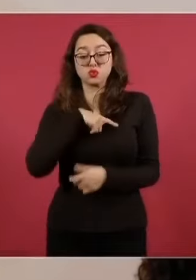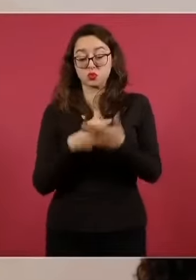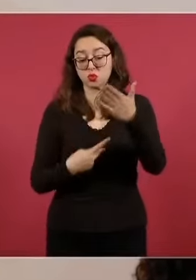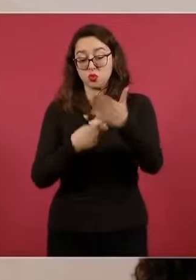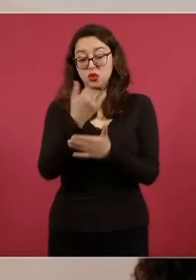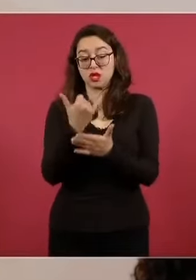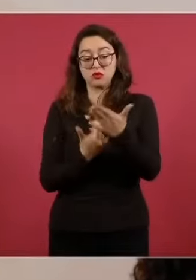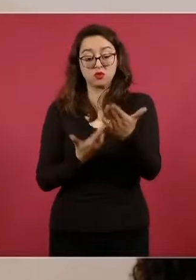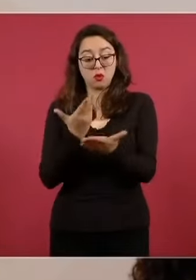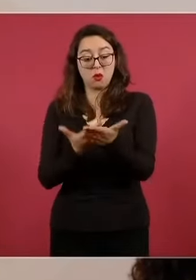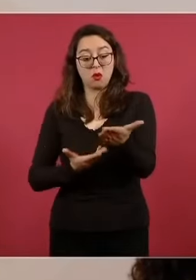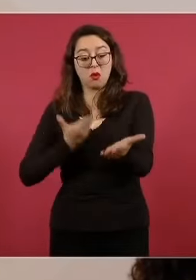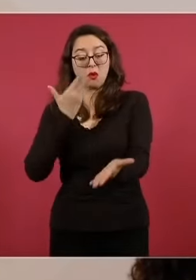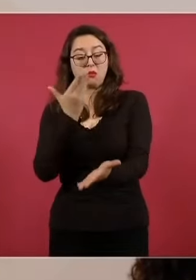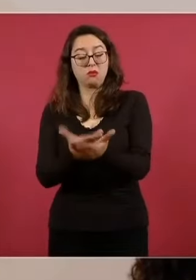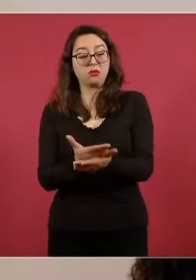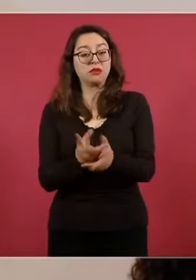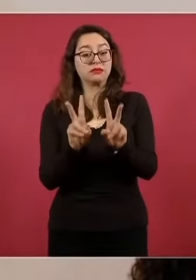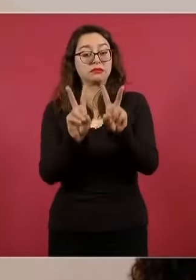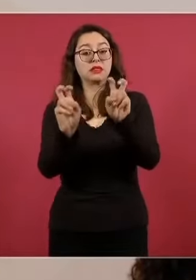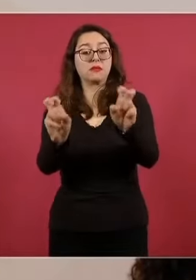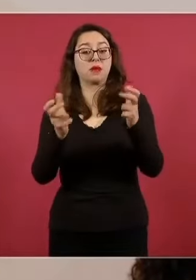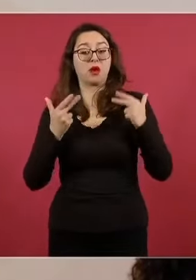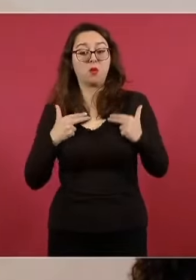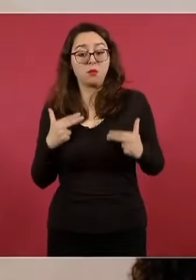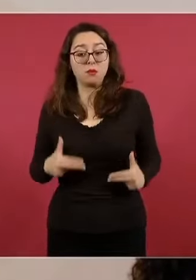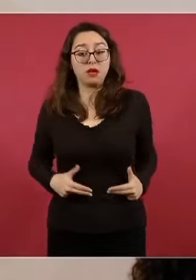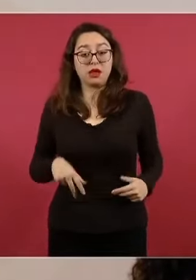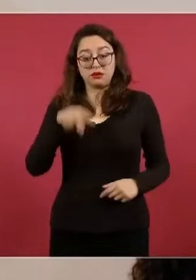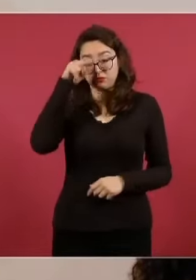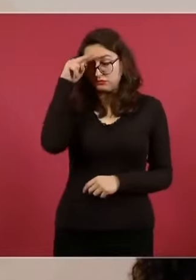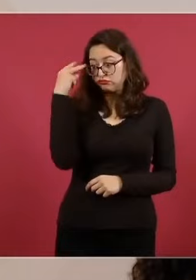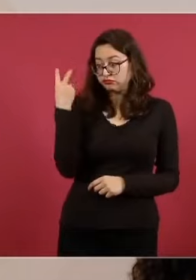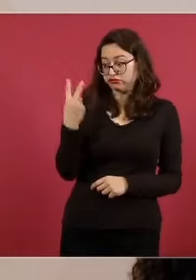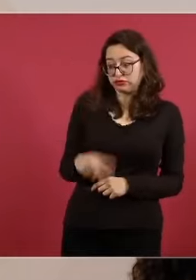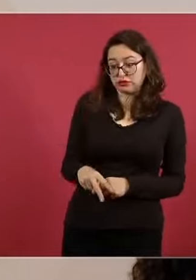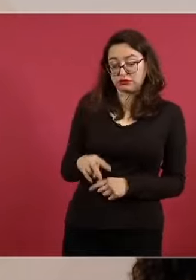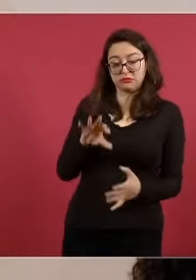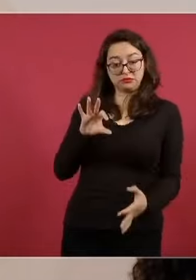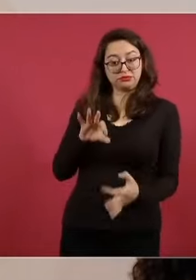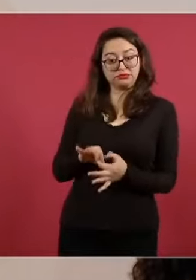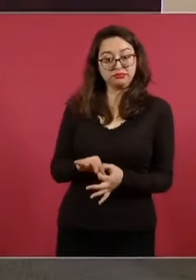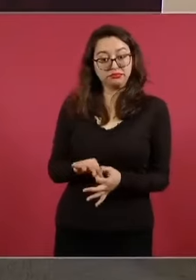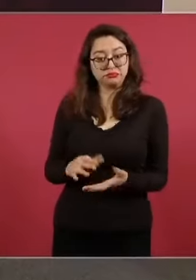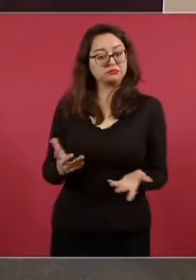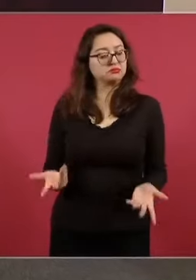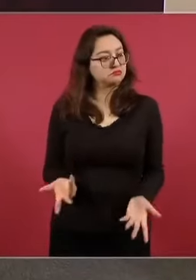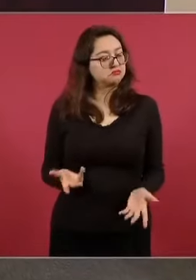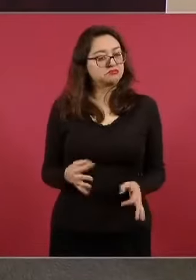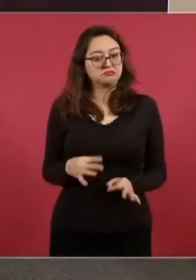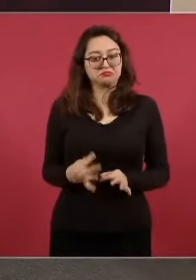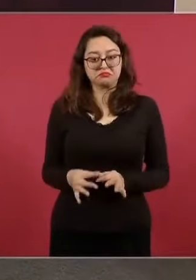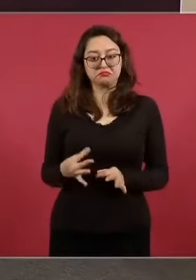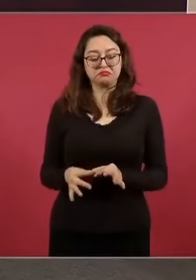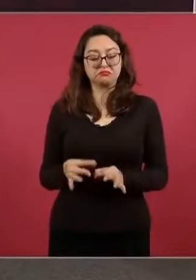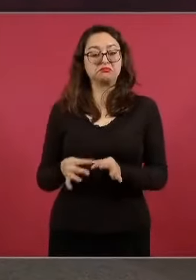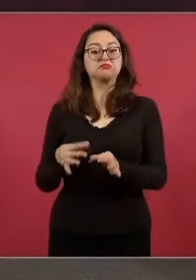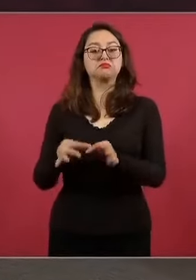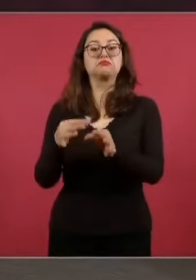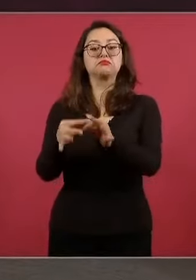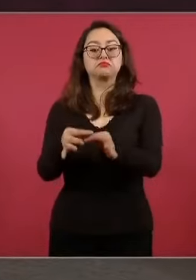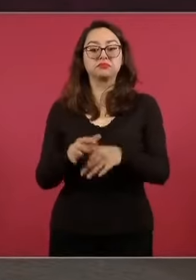que es único y no lo patentamos